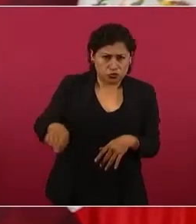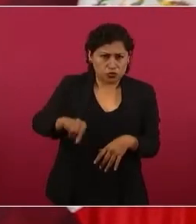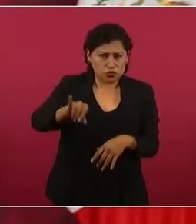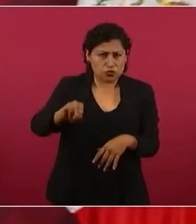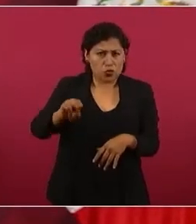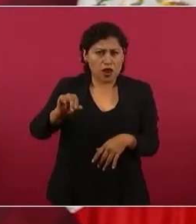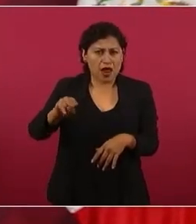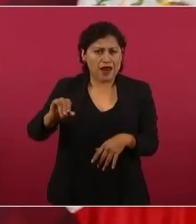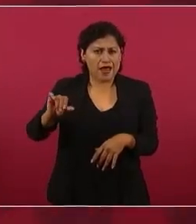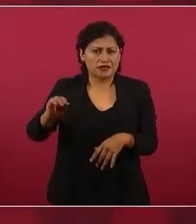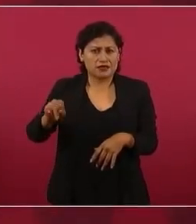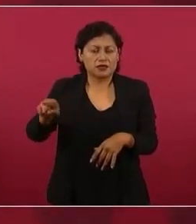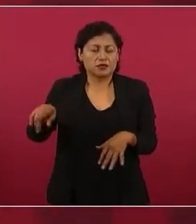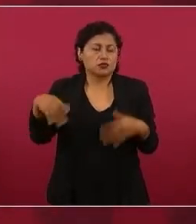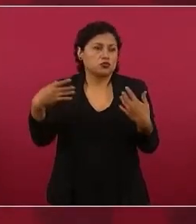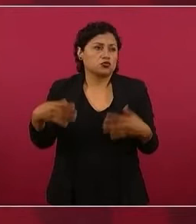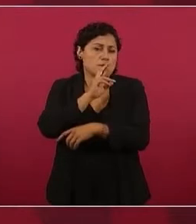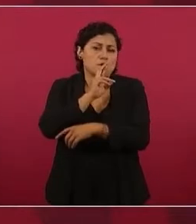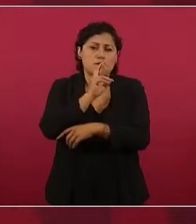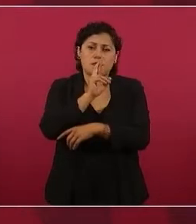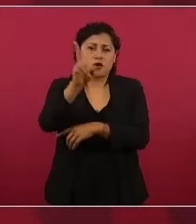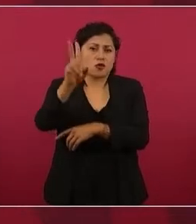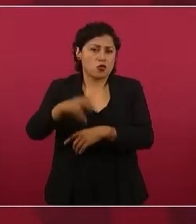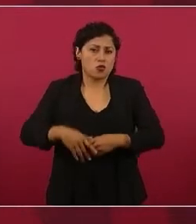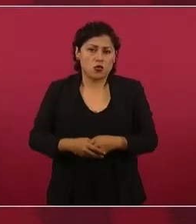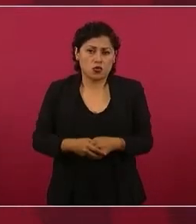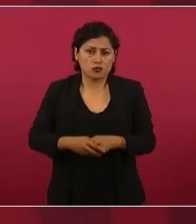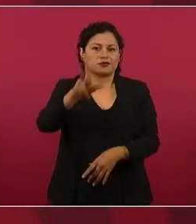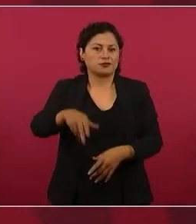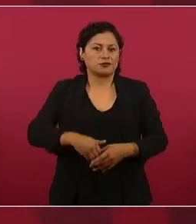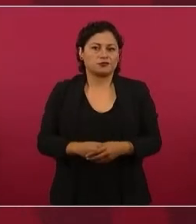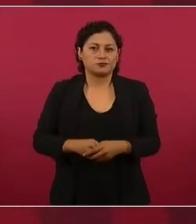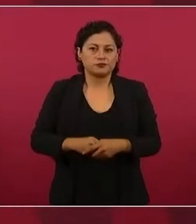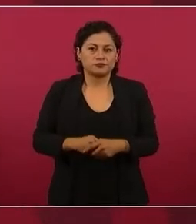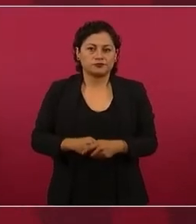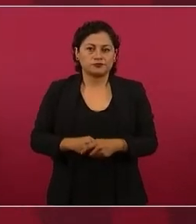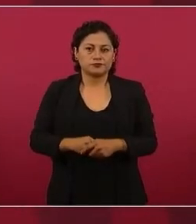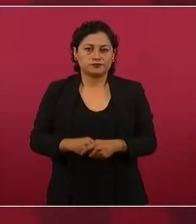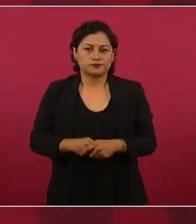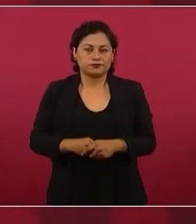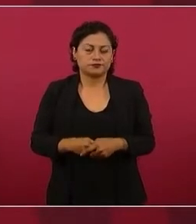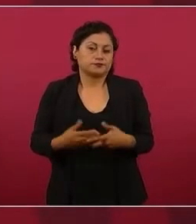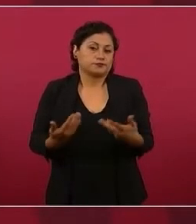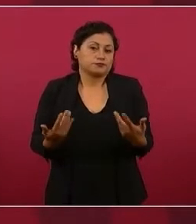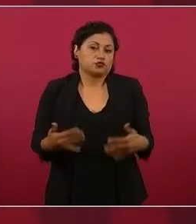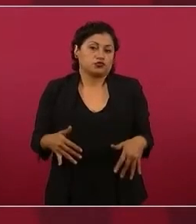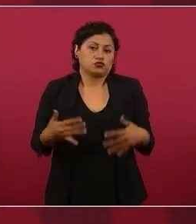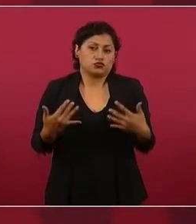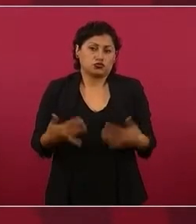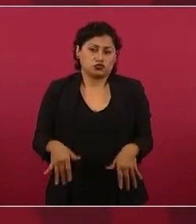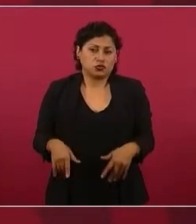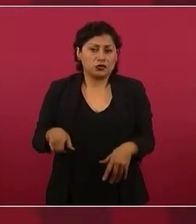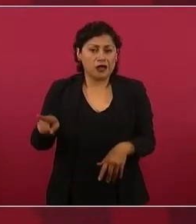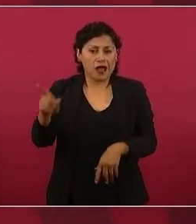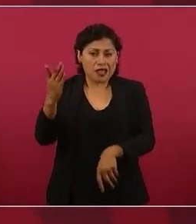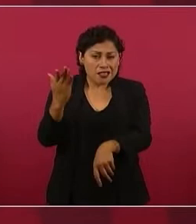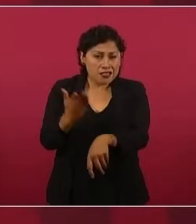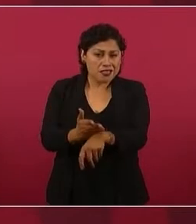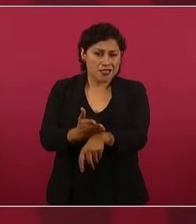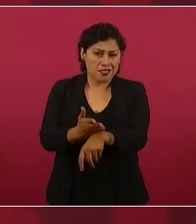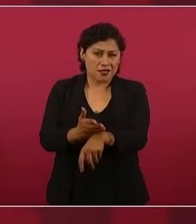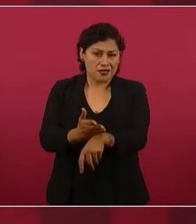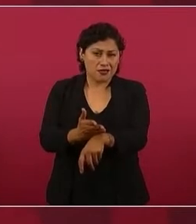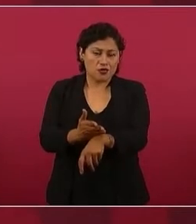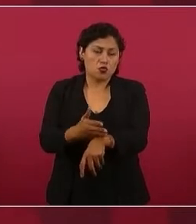de nuestro tiempo en el mundo y ha sido muy injustamente, repito,